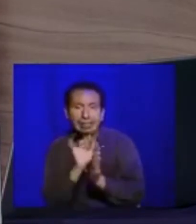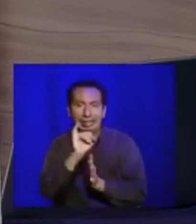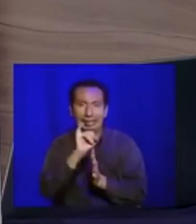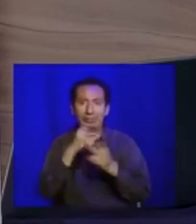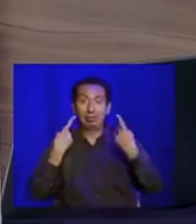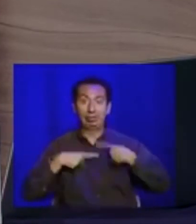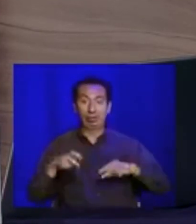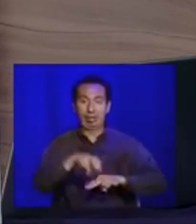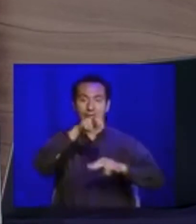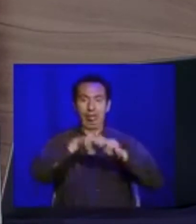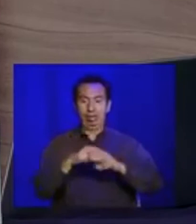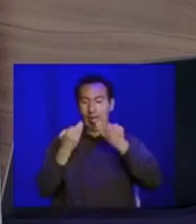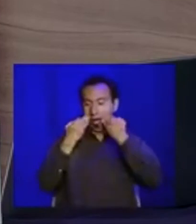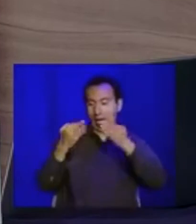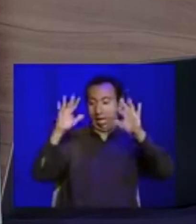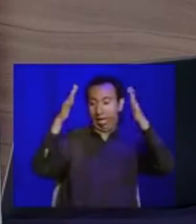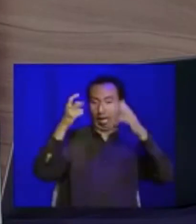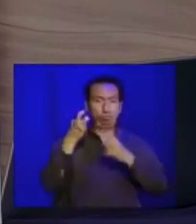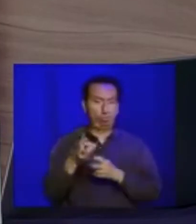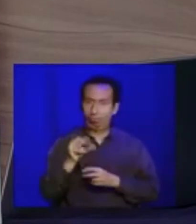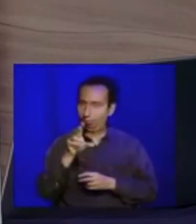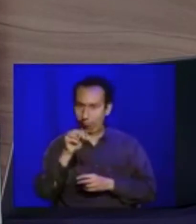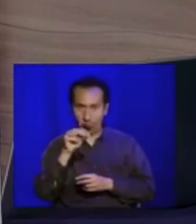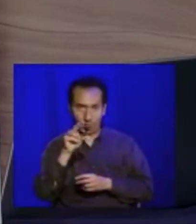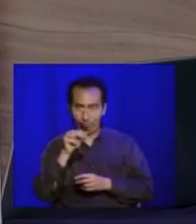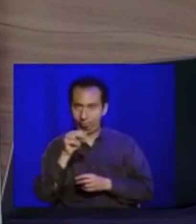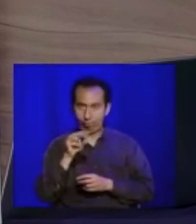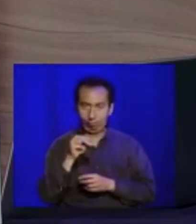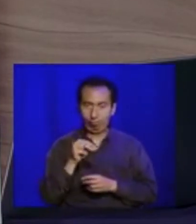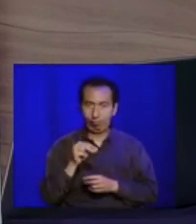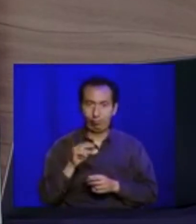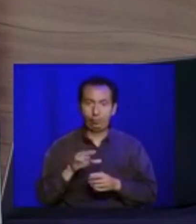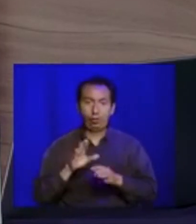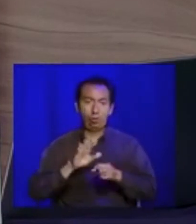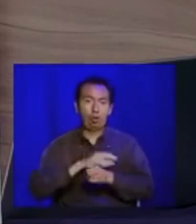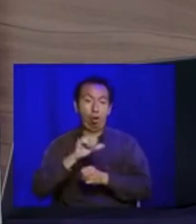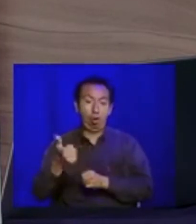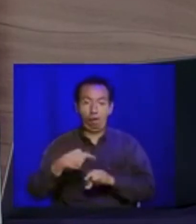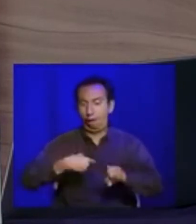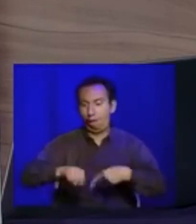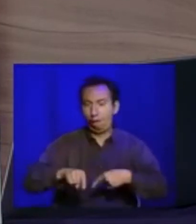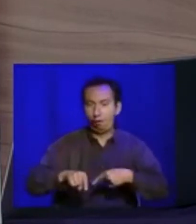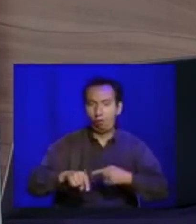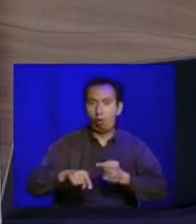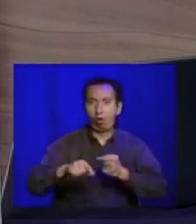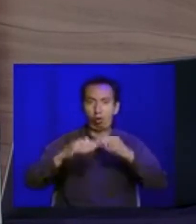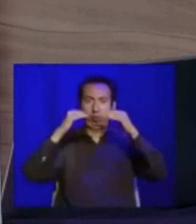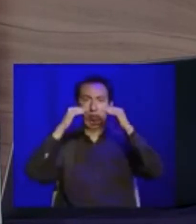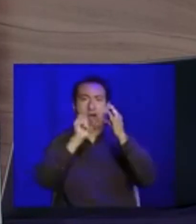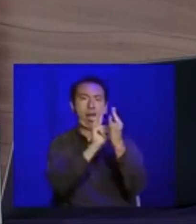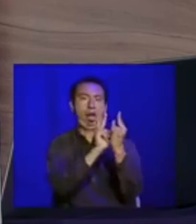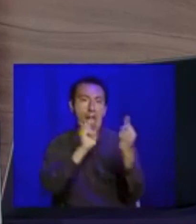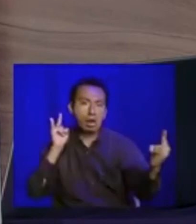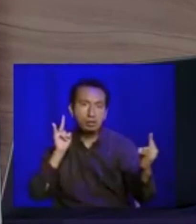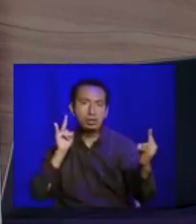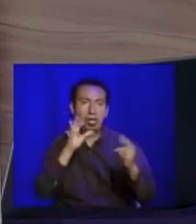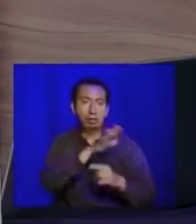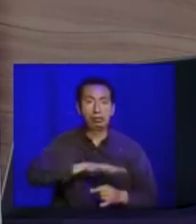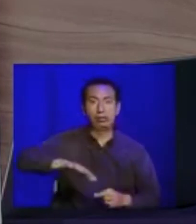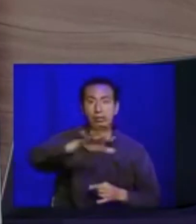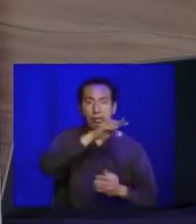asistentes por sus equipos técnicos. Los juegos amateurs al aire libre o en espacios cerrados